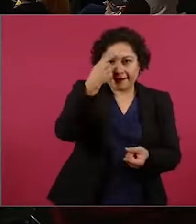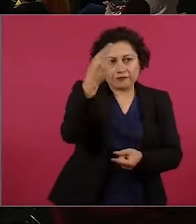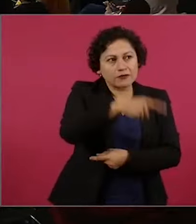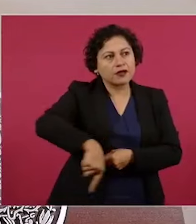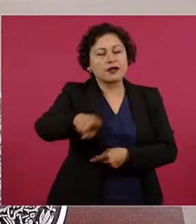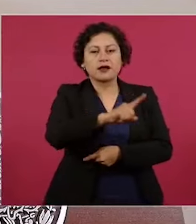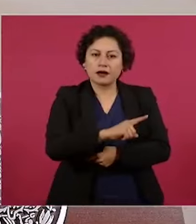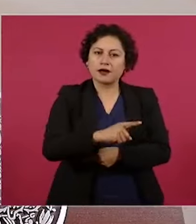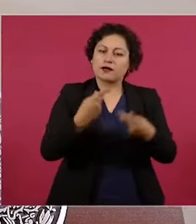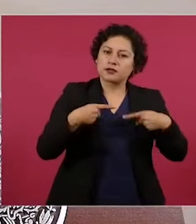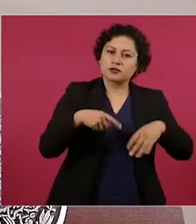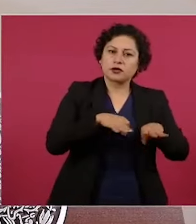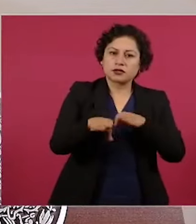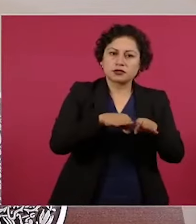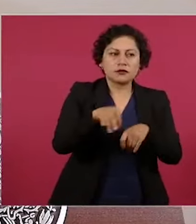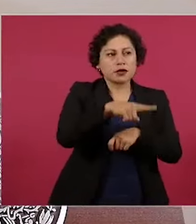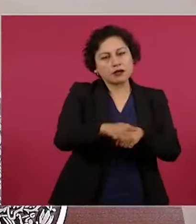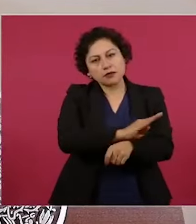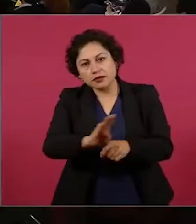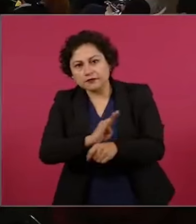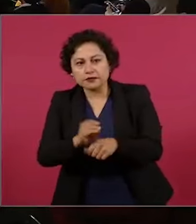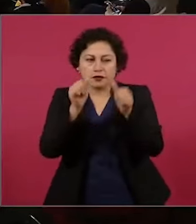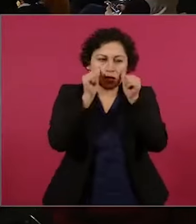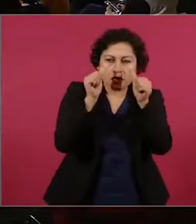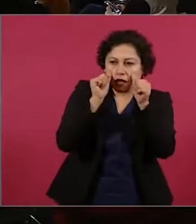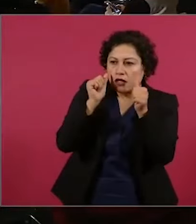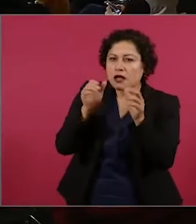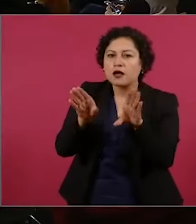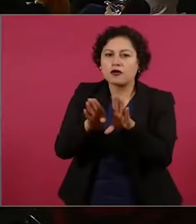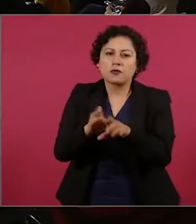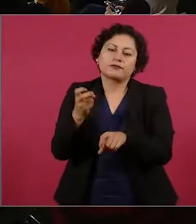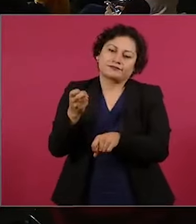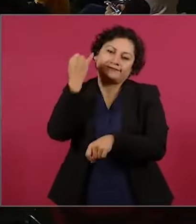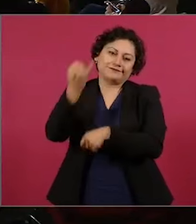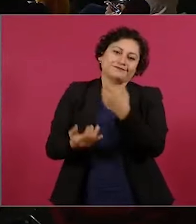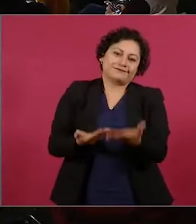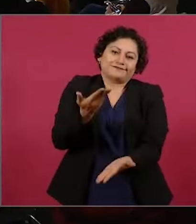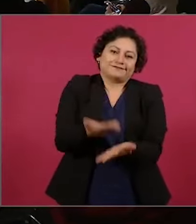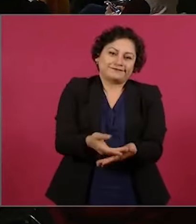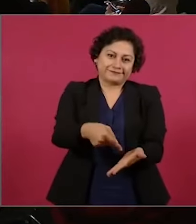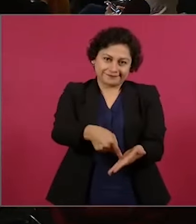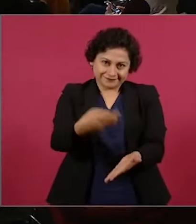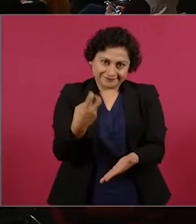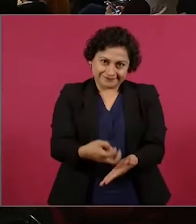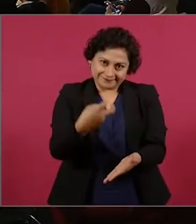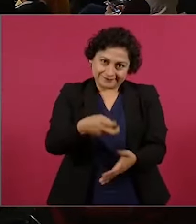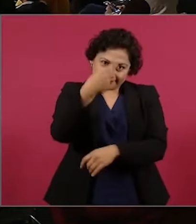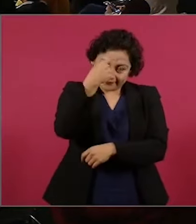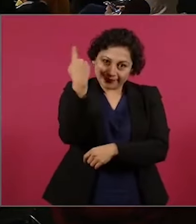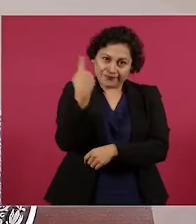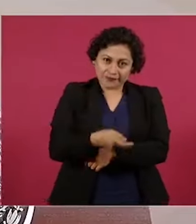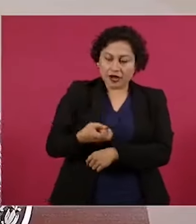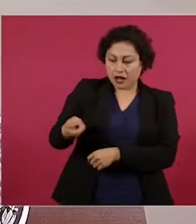una opción de vivienda y financiamiento a los trabajadores. Y por eso lo que se propone es precisamente contar con estos